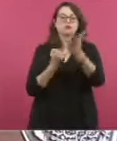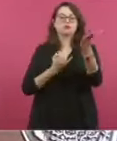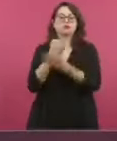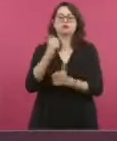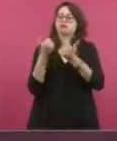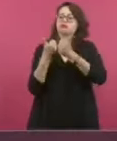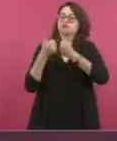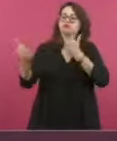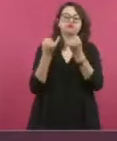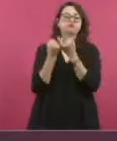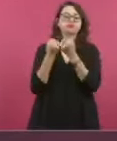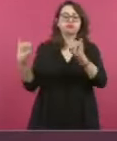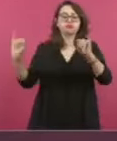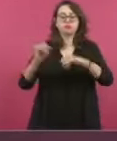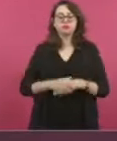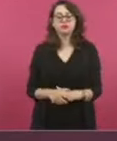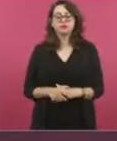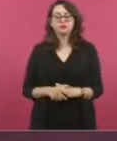universitarios.